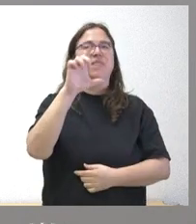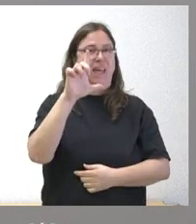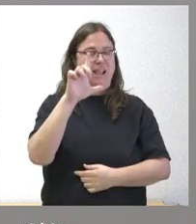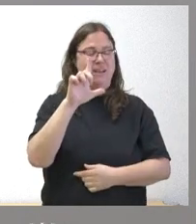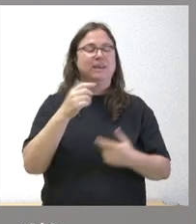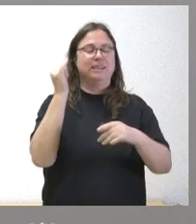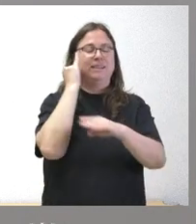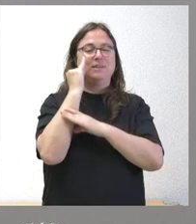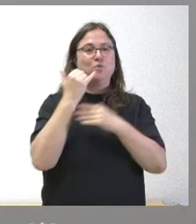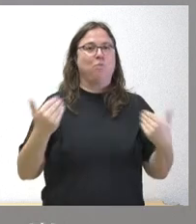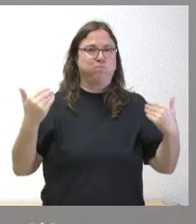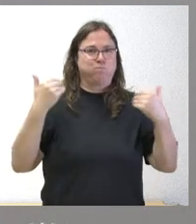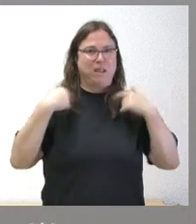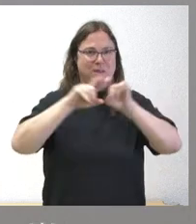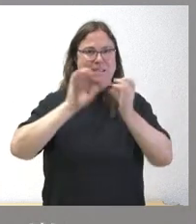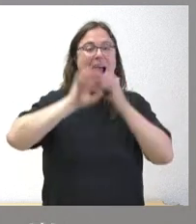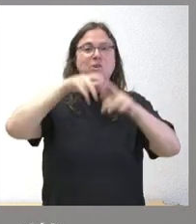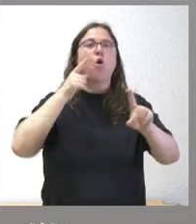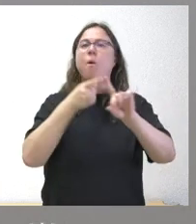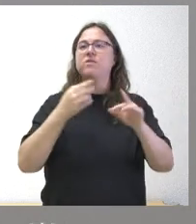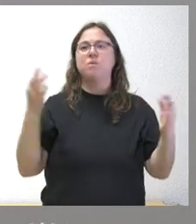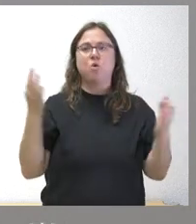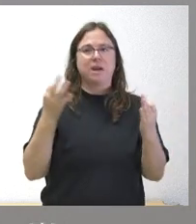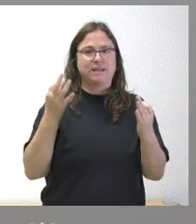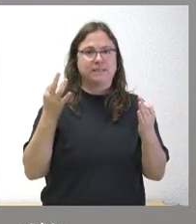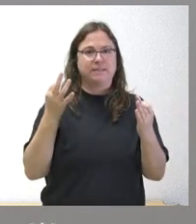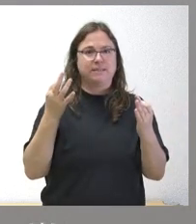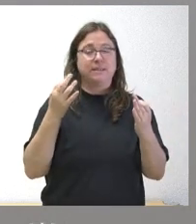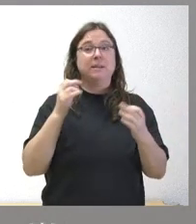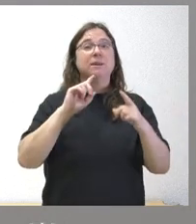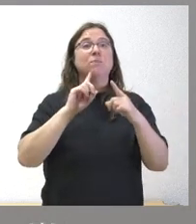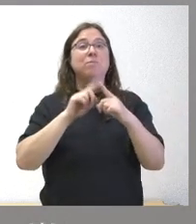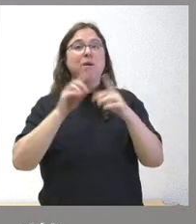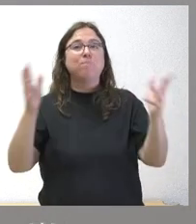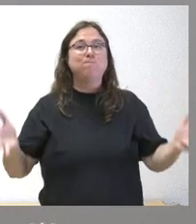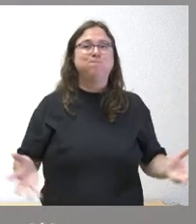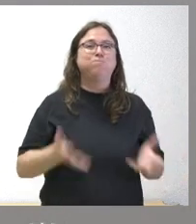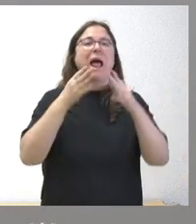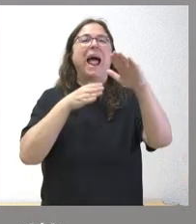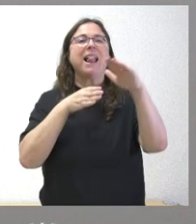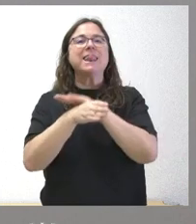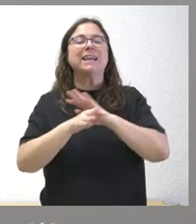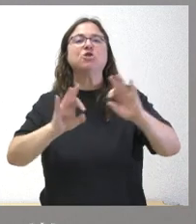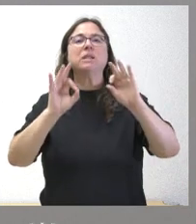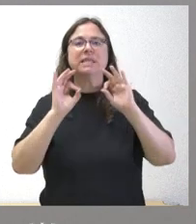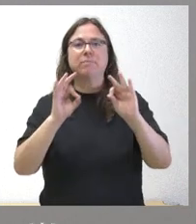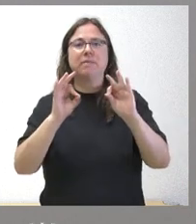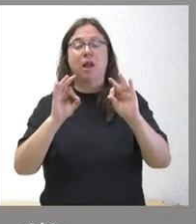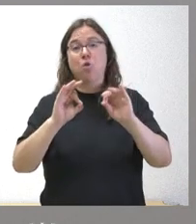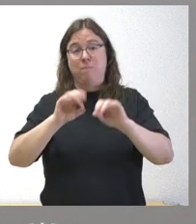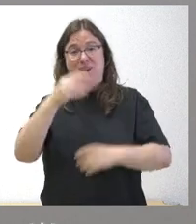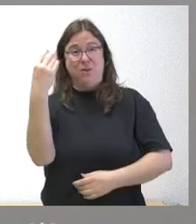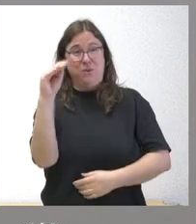Empresarial de Castilla y León y el objetivo es, por un lado, impulsar el acceso de puestos especializados en internacionalización de jóvenes